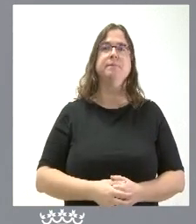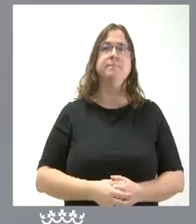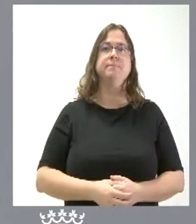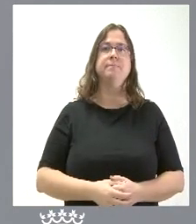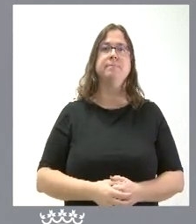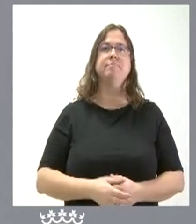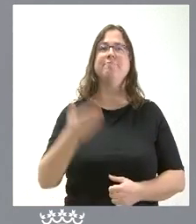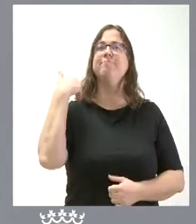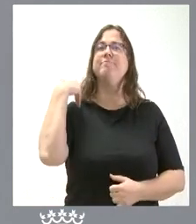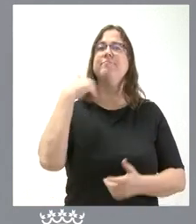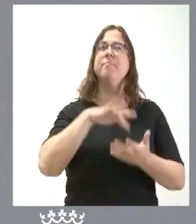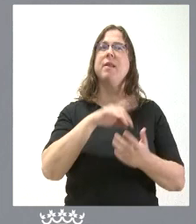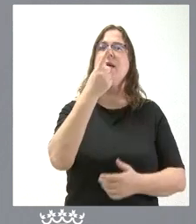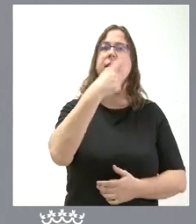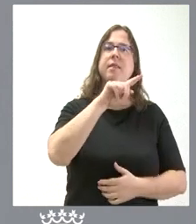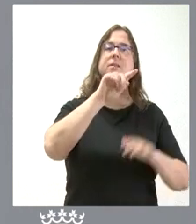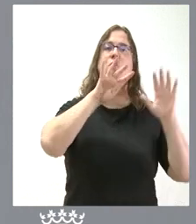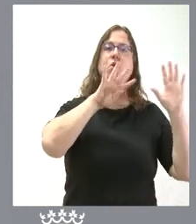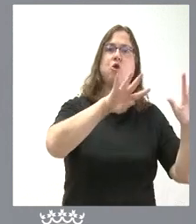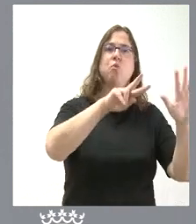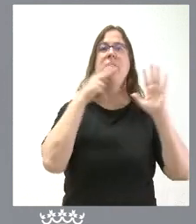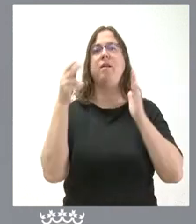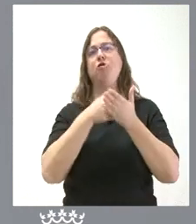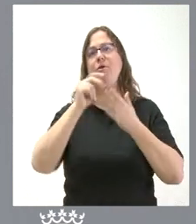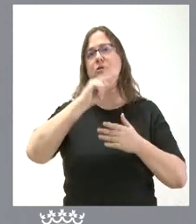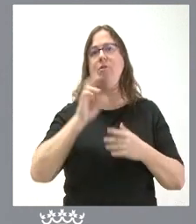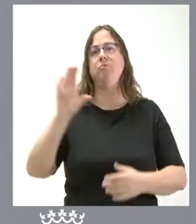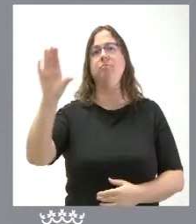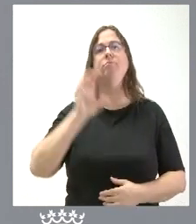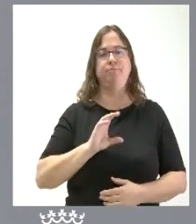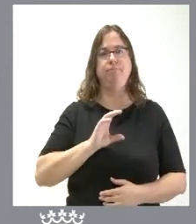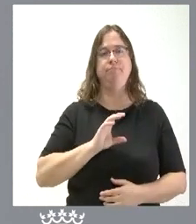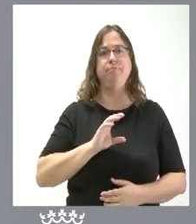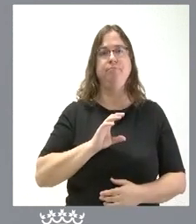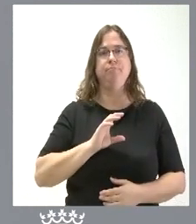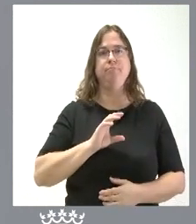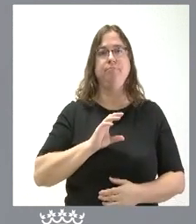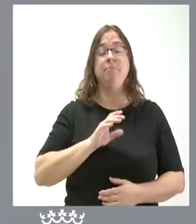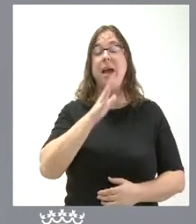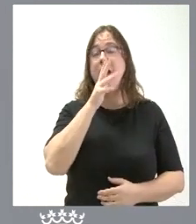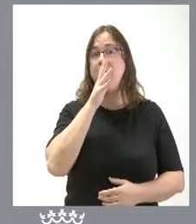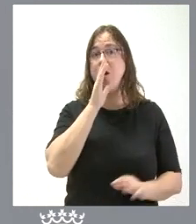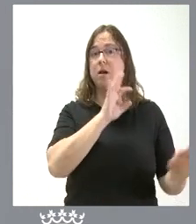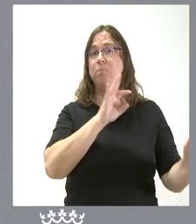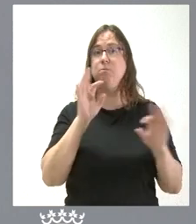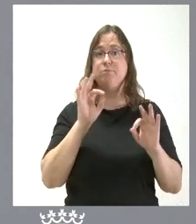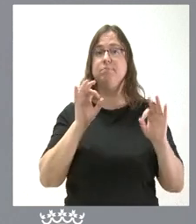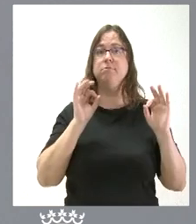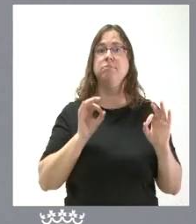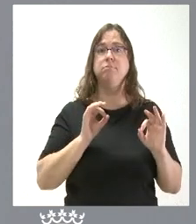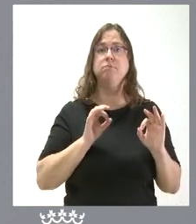en aquel momento fueron 192 millones de euros la cantidad que se nos otorgó lo que estamos planteando en este momento